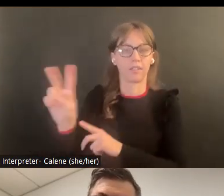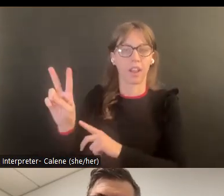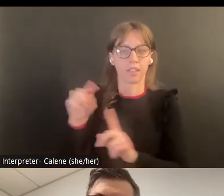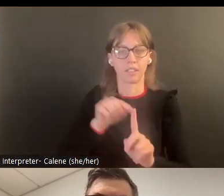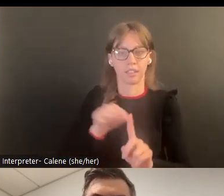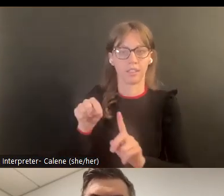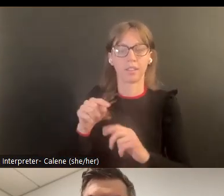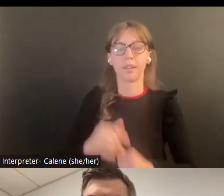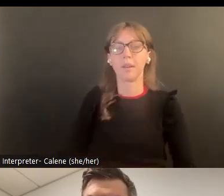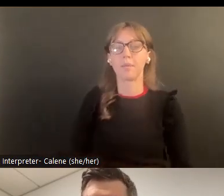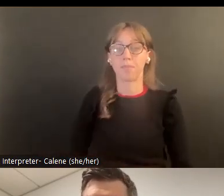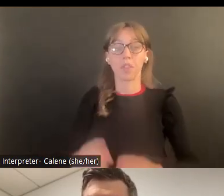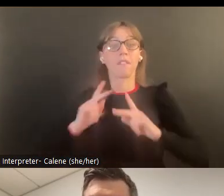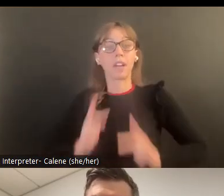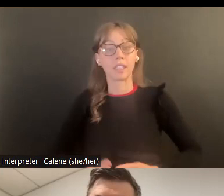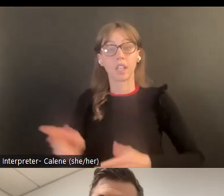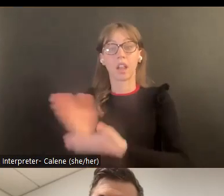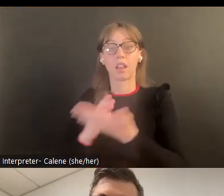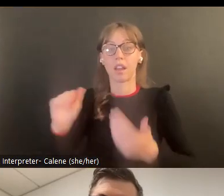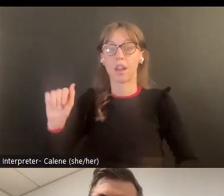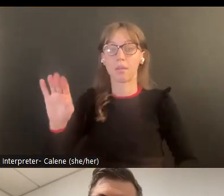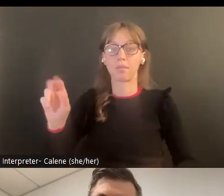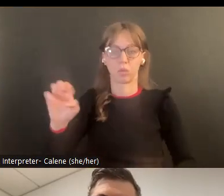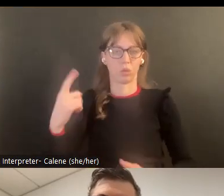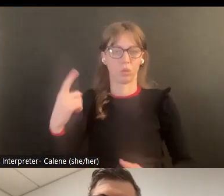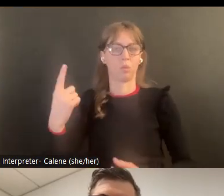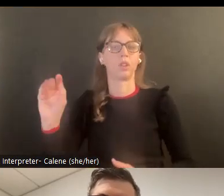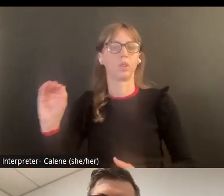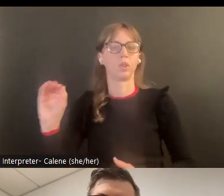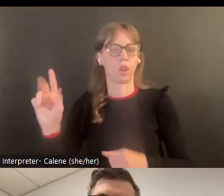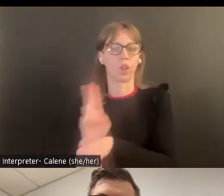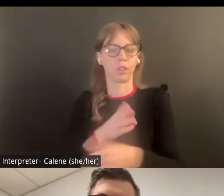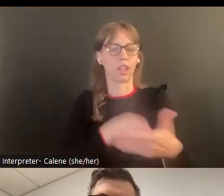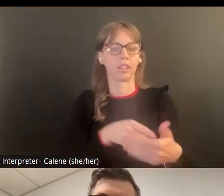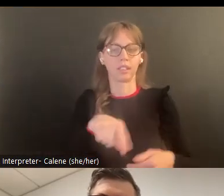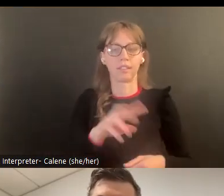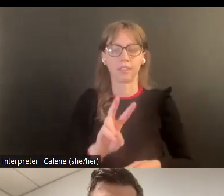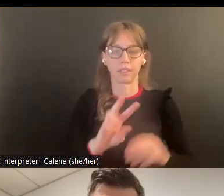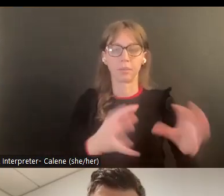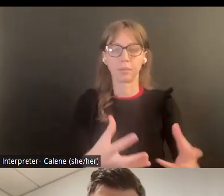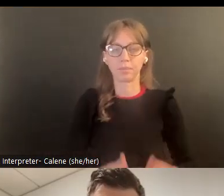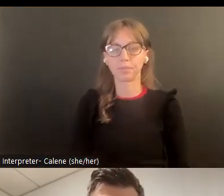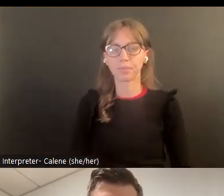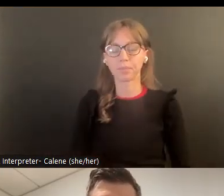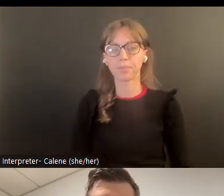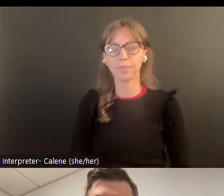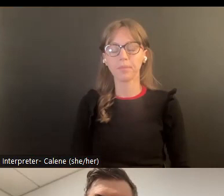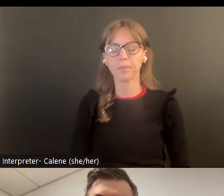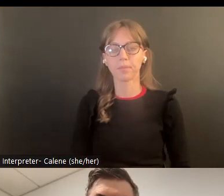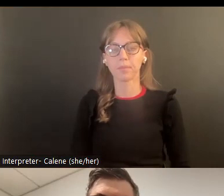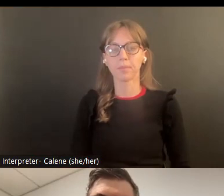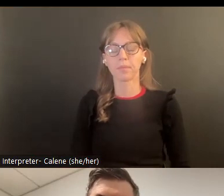en sí, lo que serían los abusadores de violencia doméstica, es solamente una herramienta que puede usar el